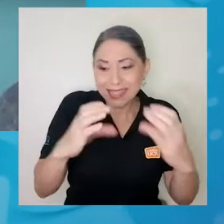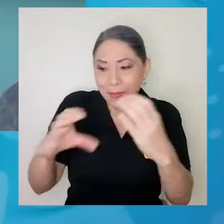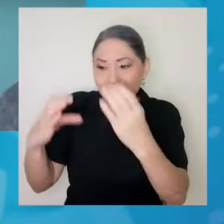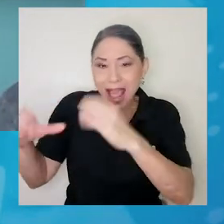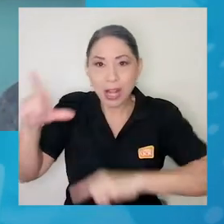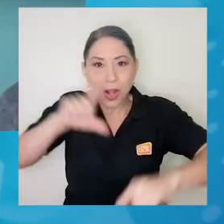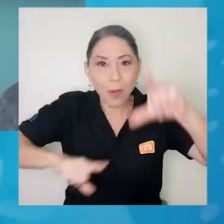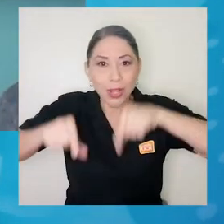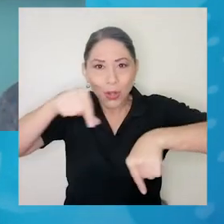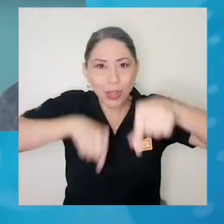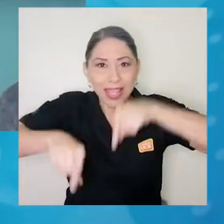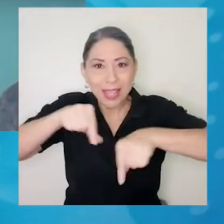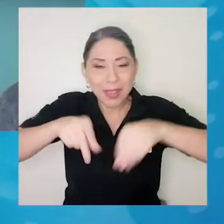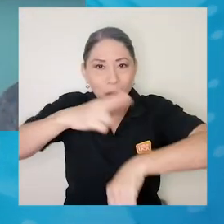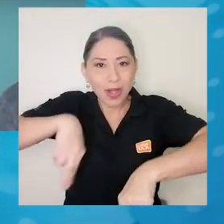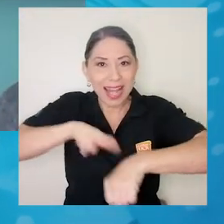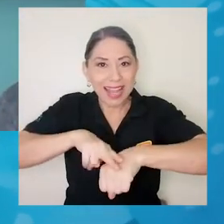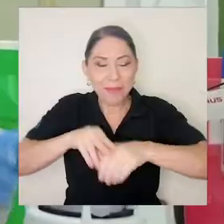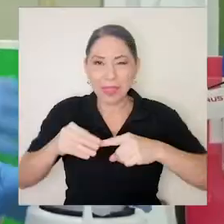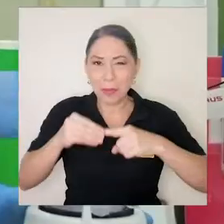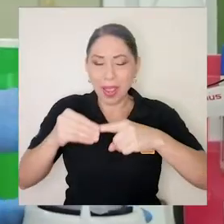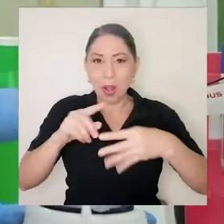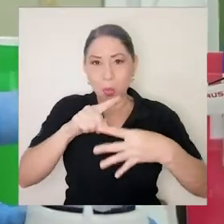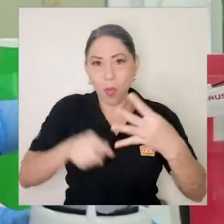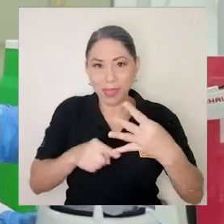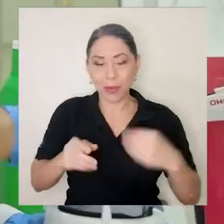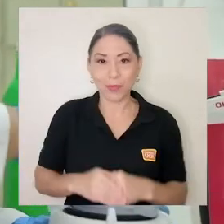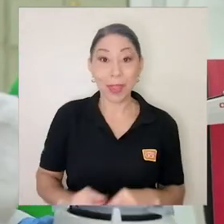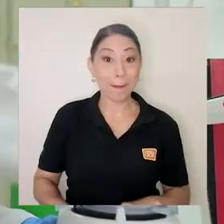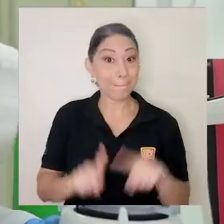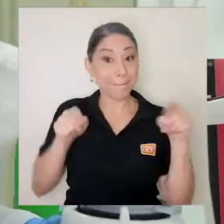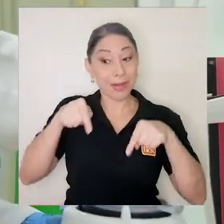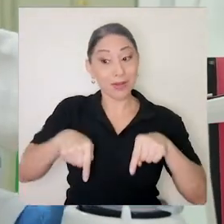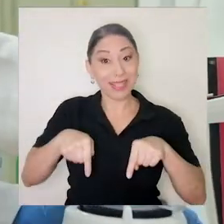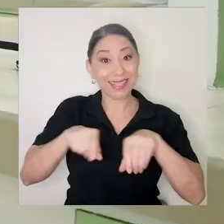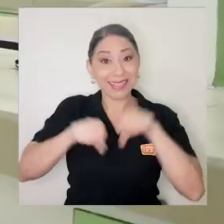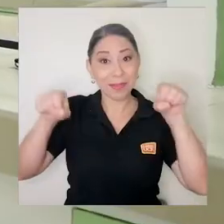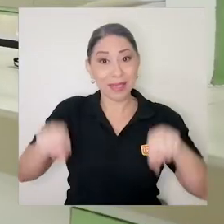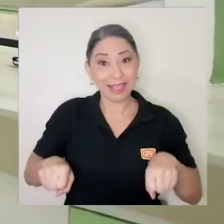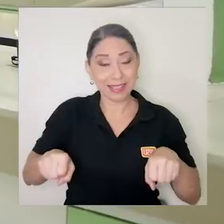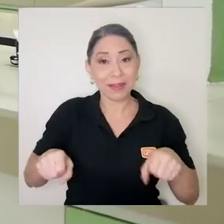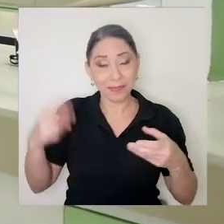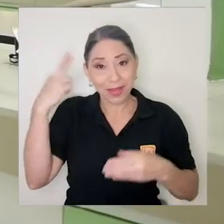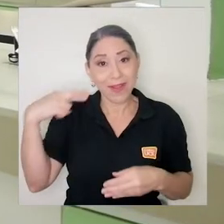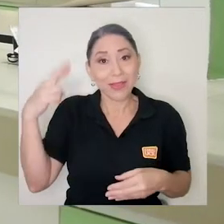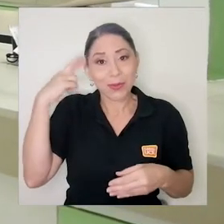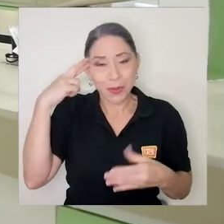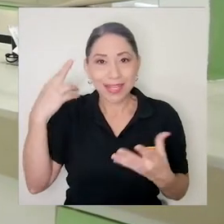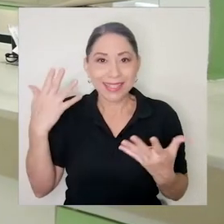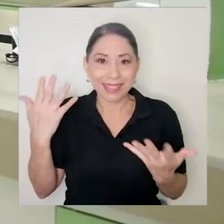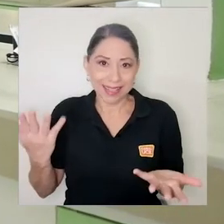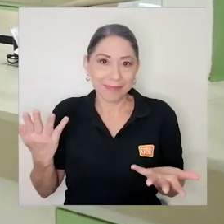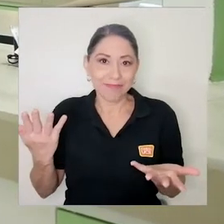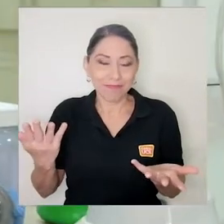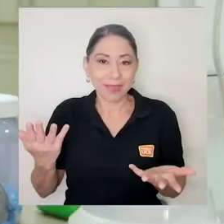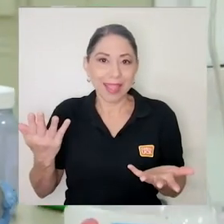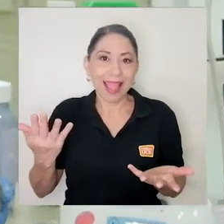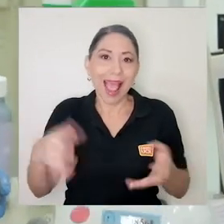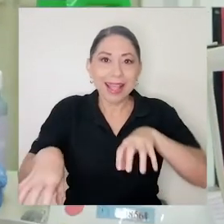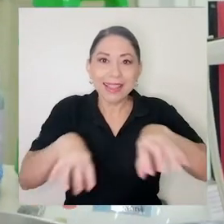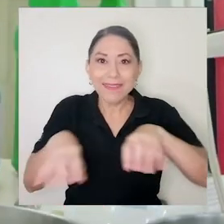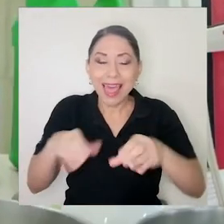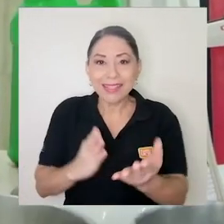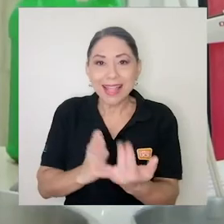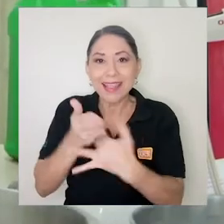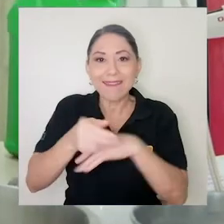química orgánica, que son fundamentalmente cuatro. Sin embargo, este semestre, por razones de las actividades que hemos tenido que hacer